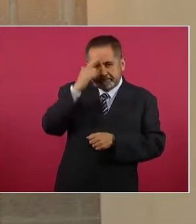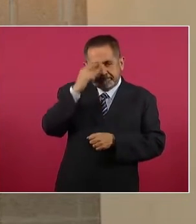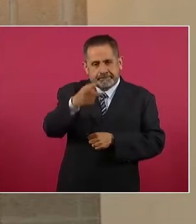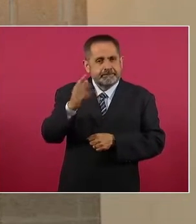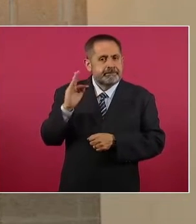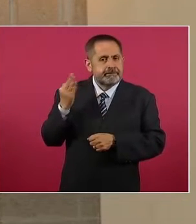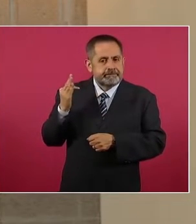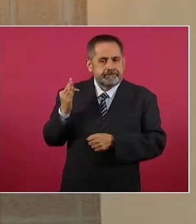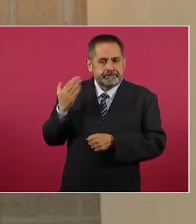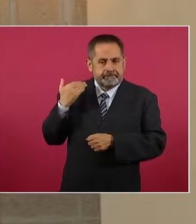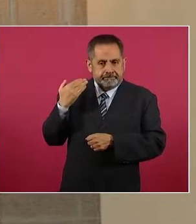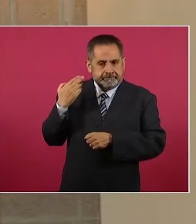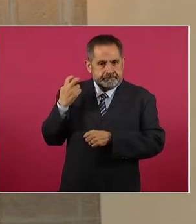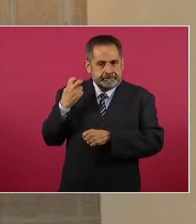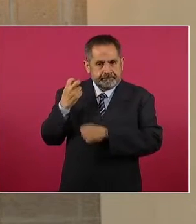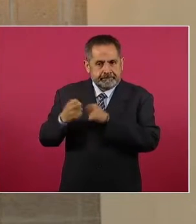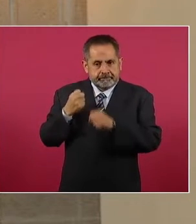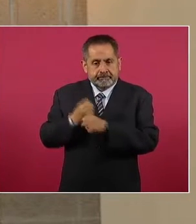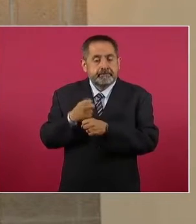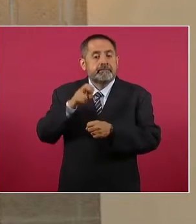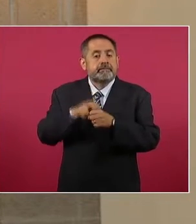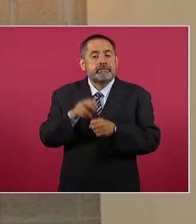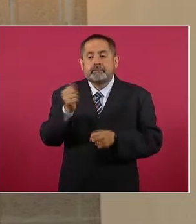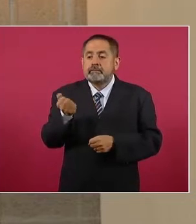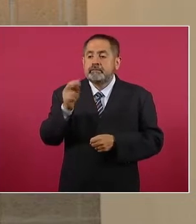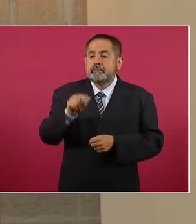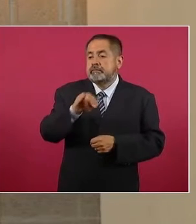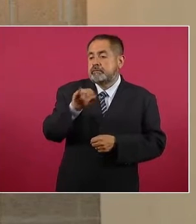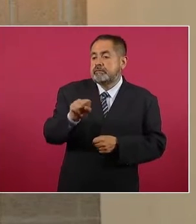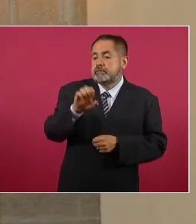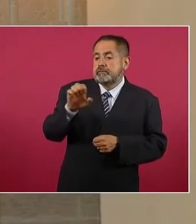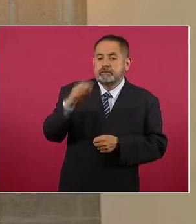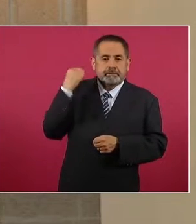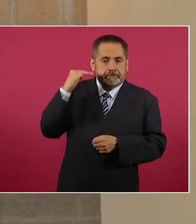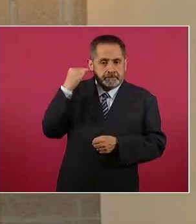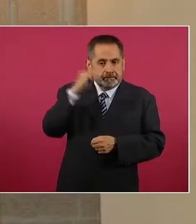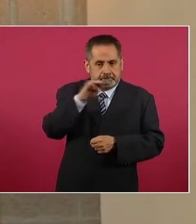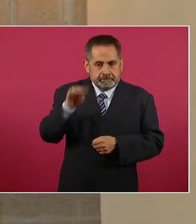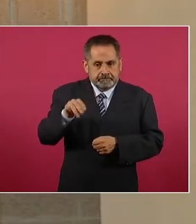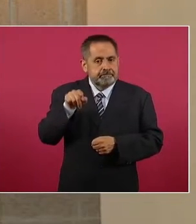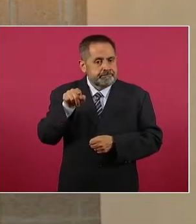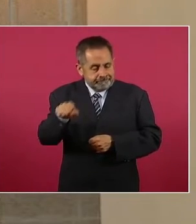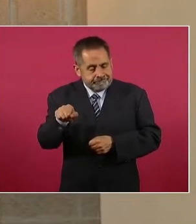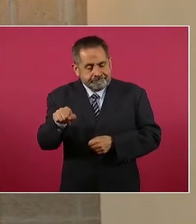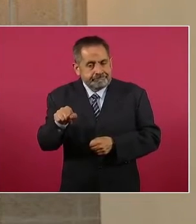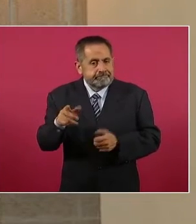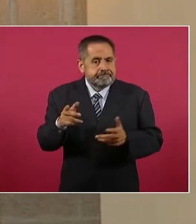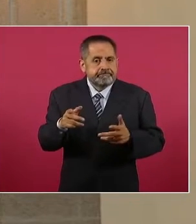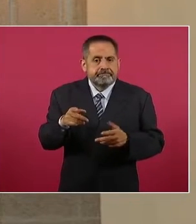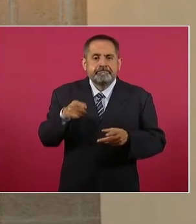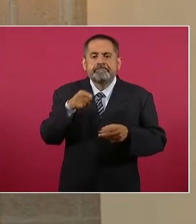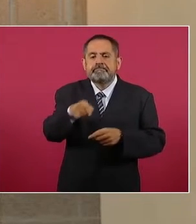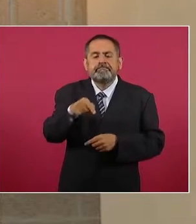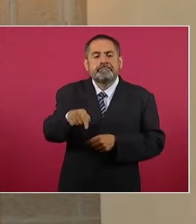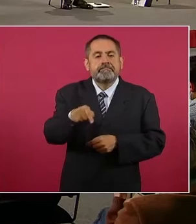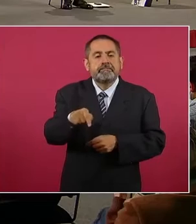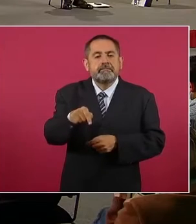de febrero de este año en San José de Gracia, Michoacán, donde hubo un